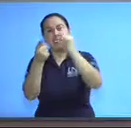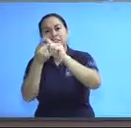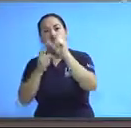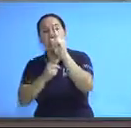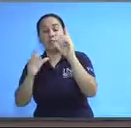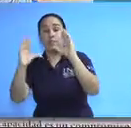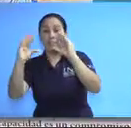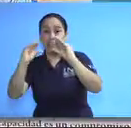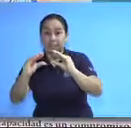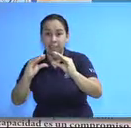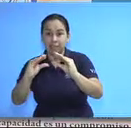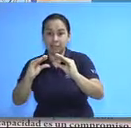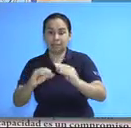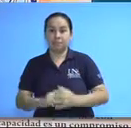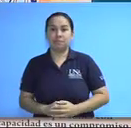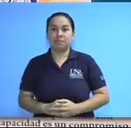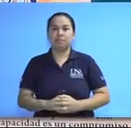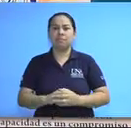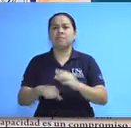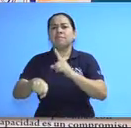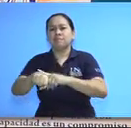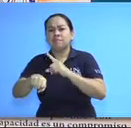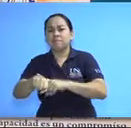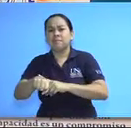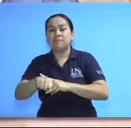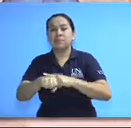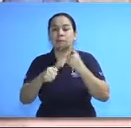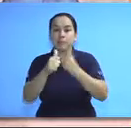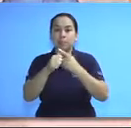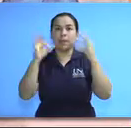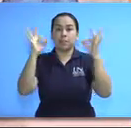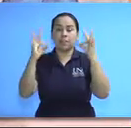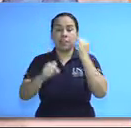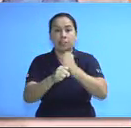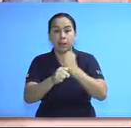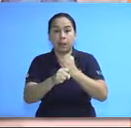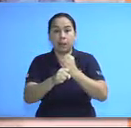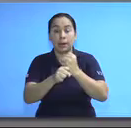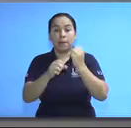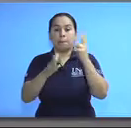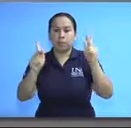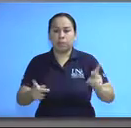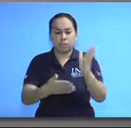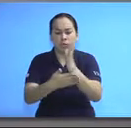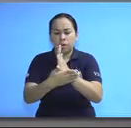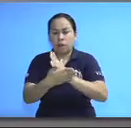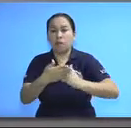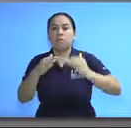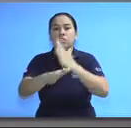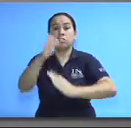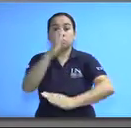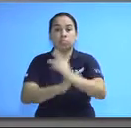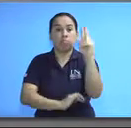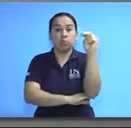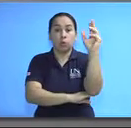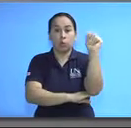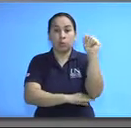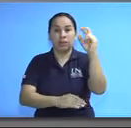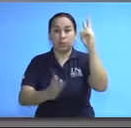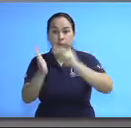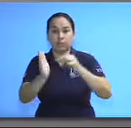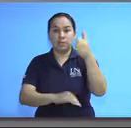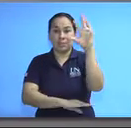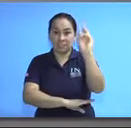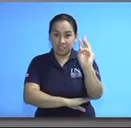8 de la mañana a 2 de la tarde. Durante esta primera Feria de Empleo para Personas con Alguna Discapacidad